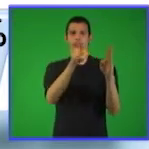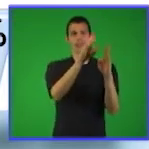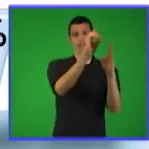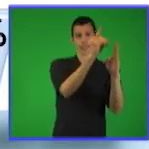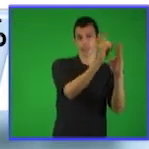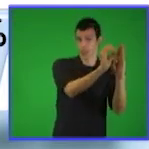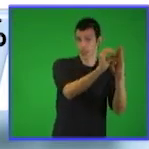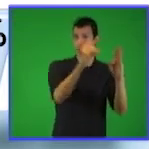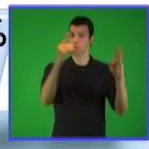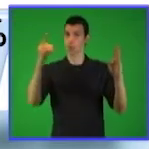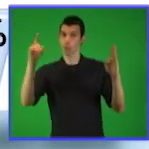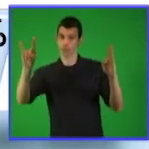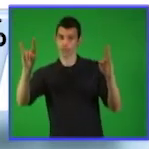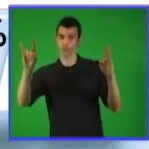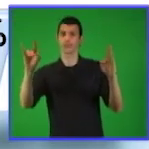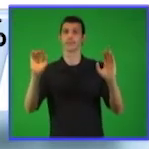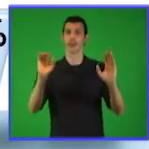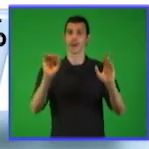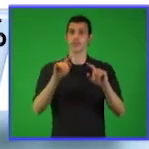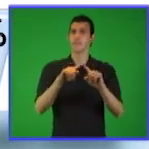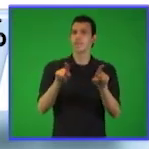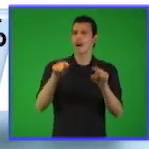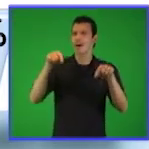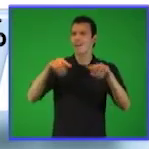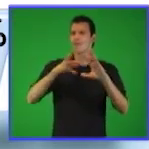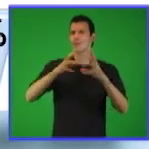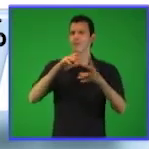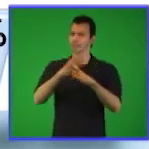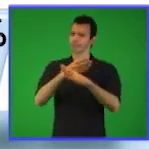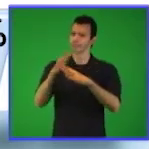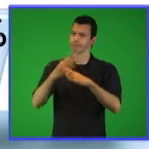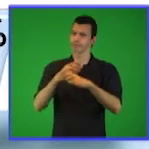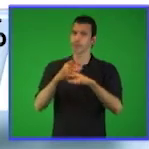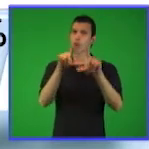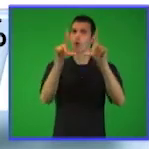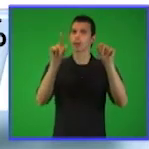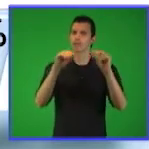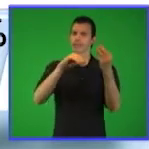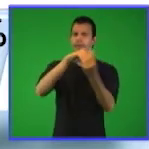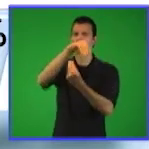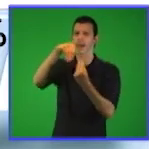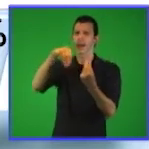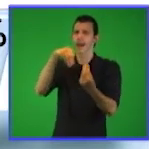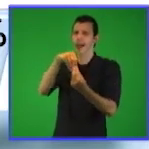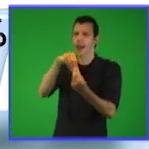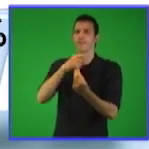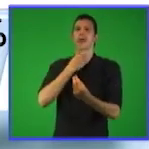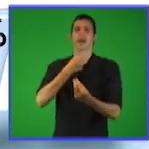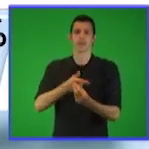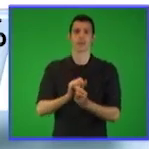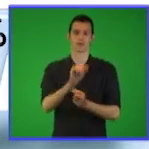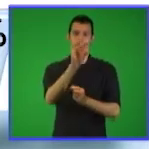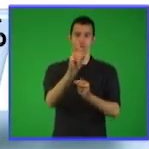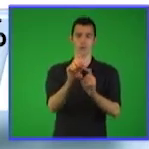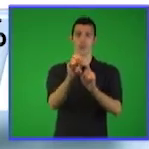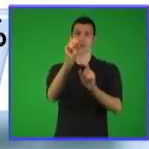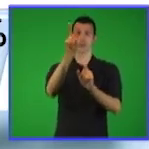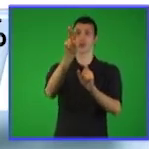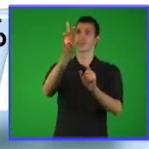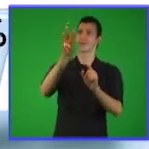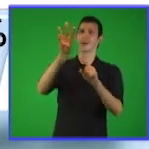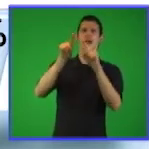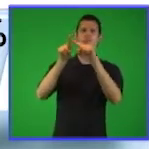del concepto de potencia a potencia de exponente racional y base real.